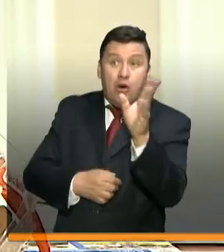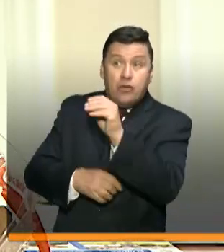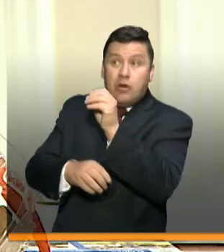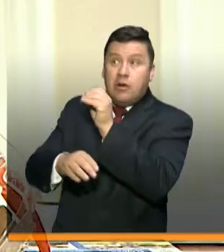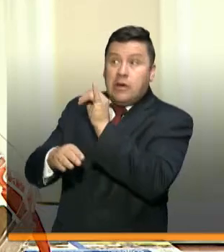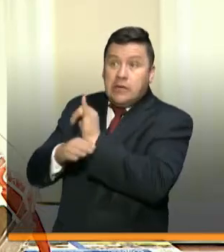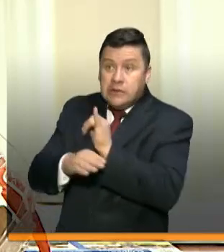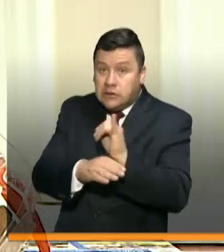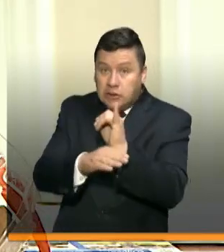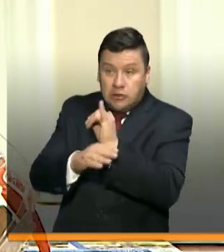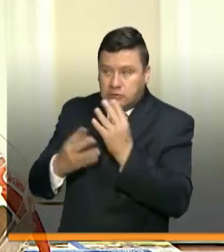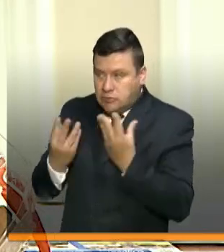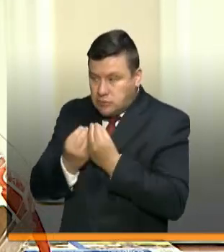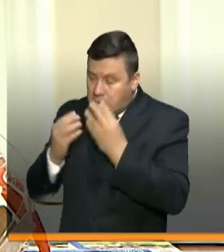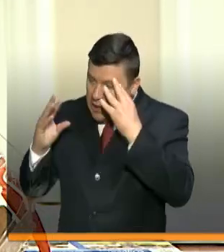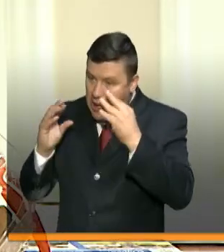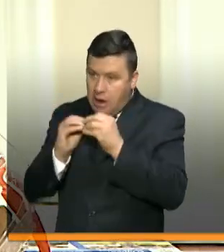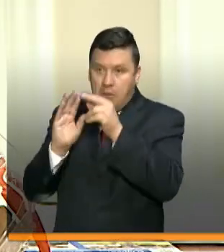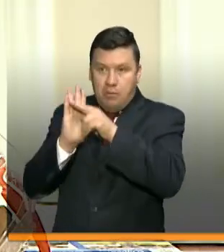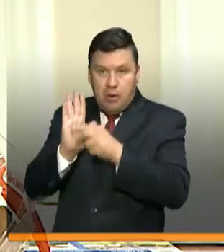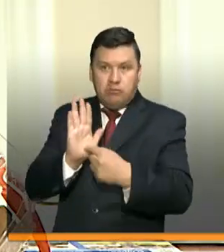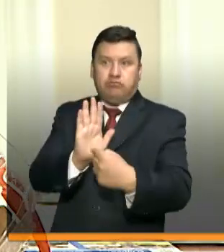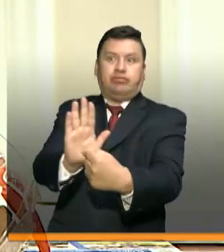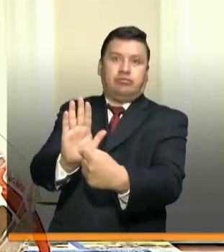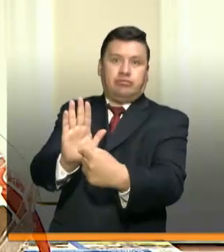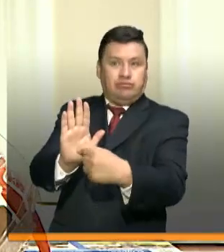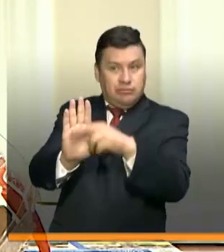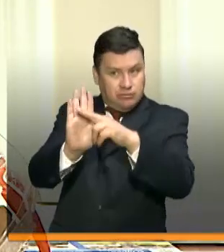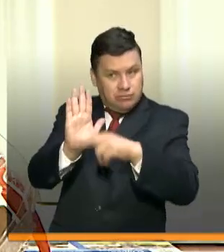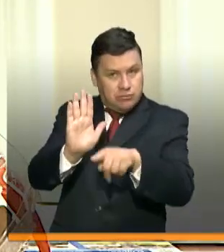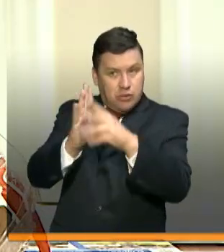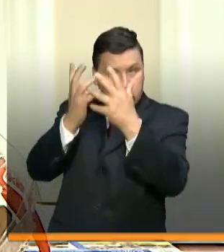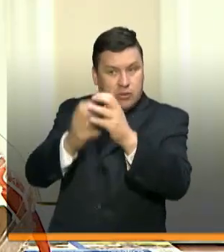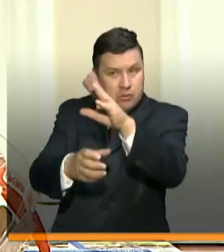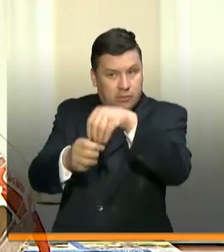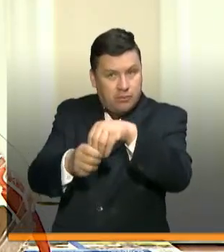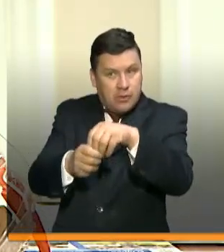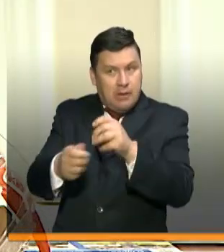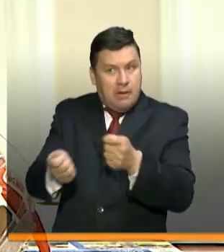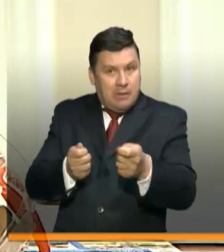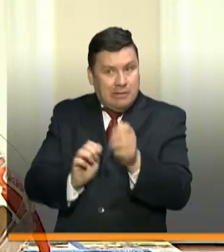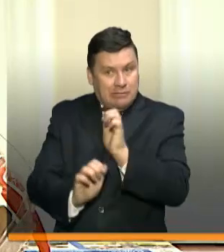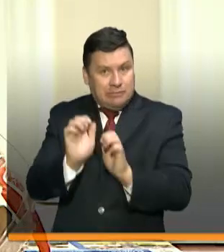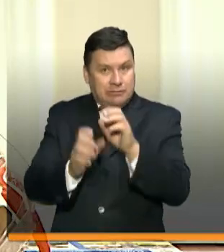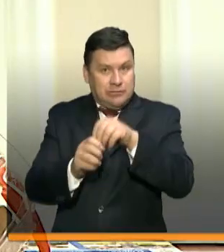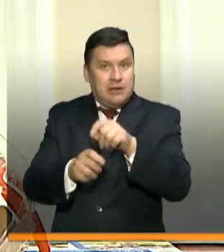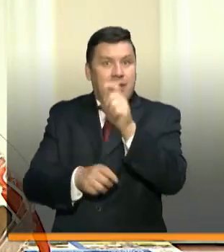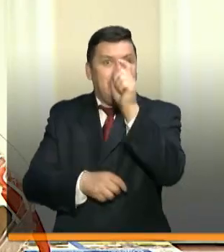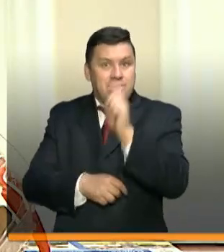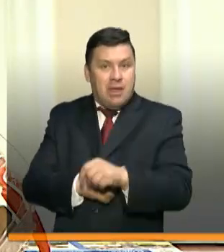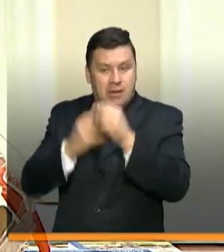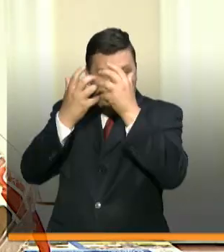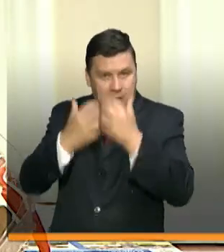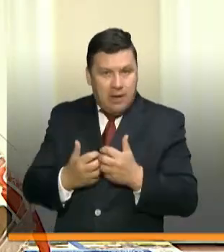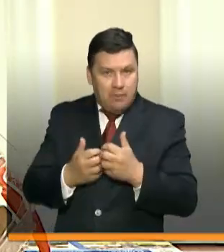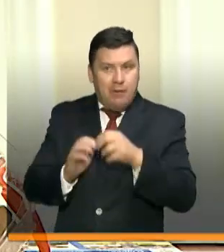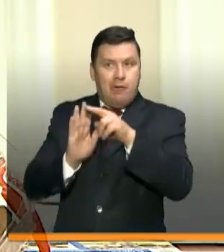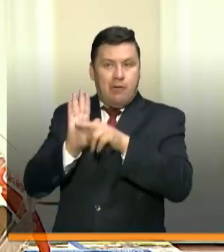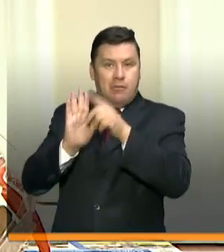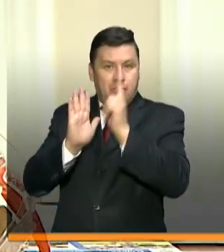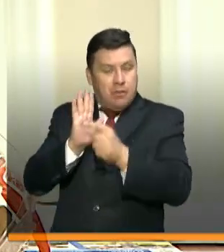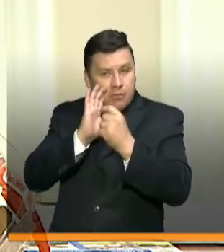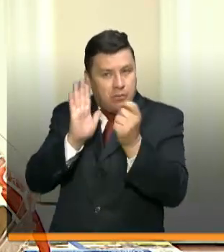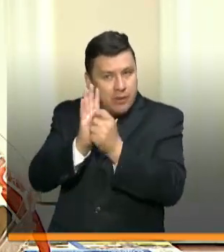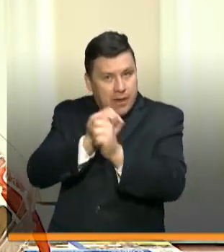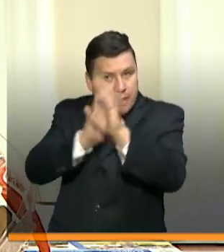gremiales en este sector para difundirlo en el marco de todas las empresas y que las empresas deberán ajustarse a esos protocolos